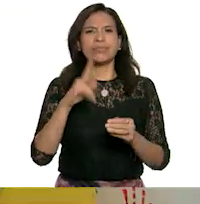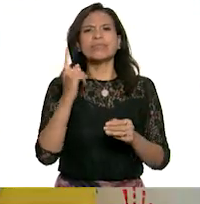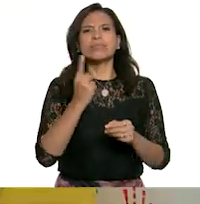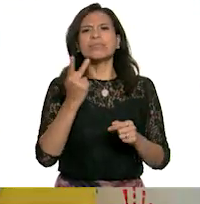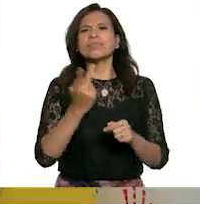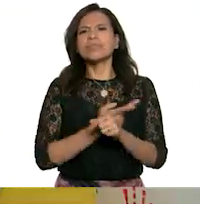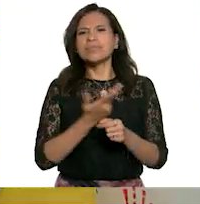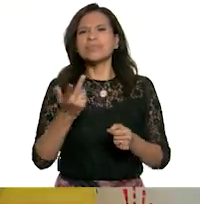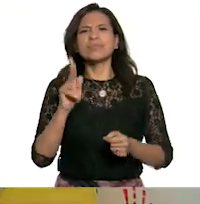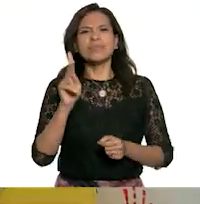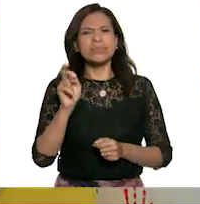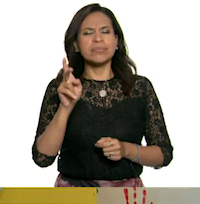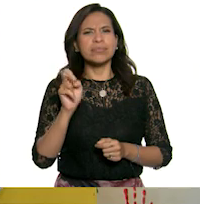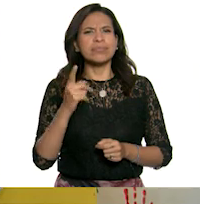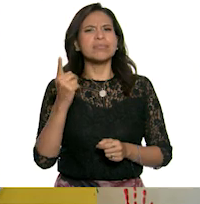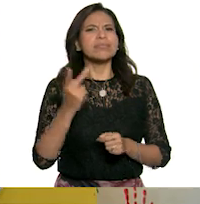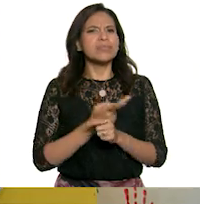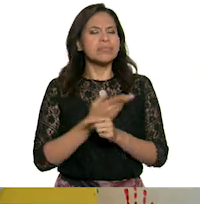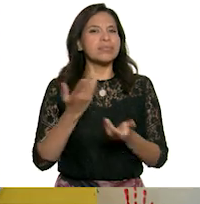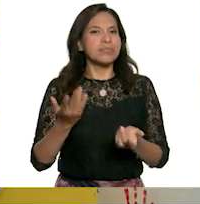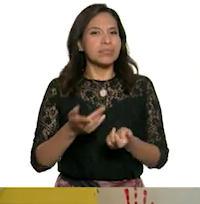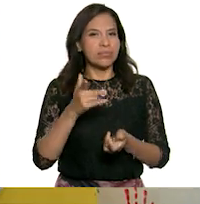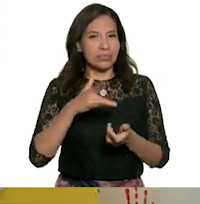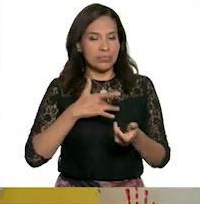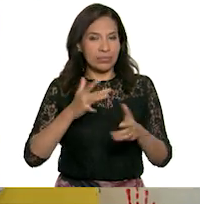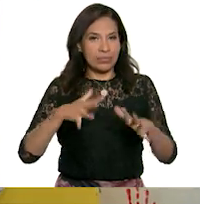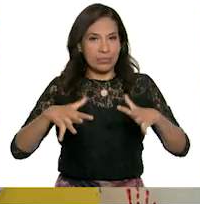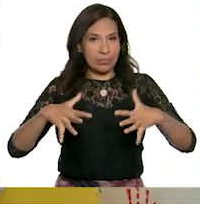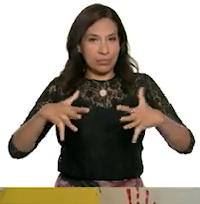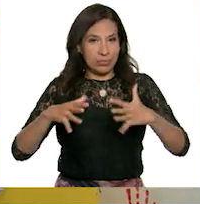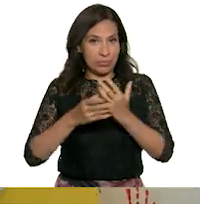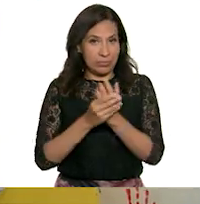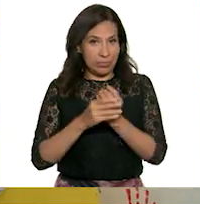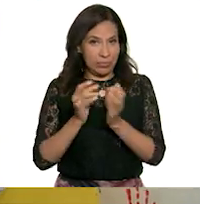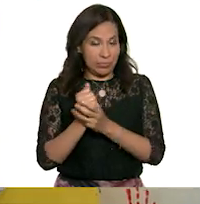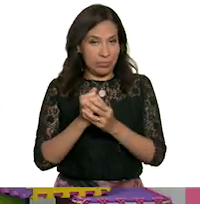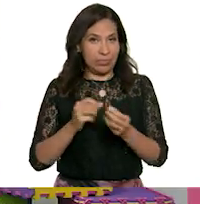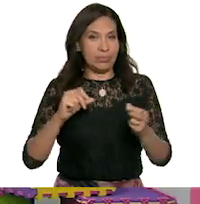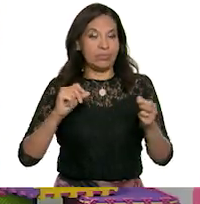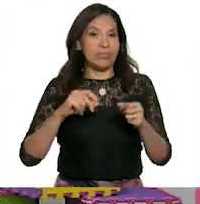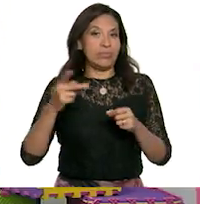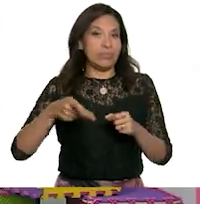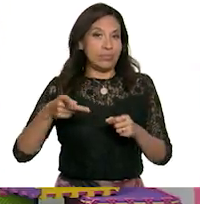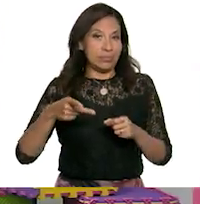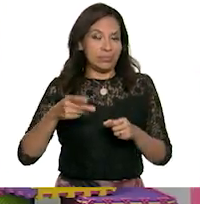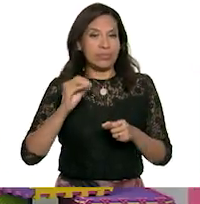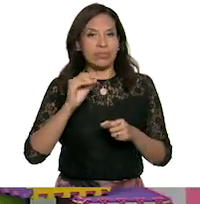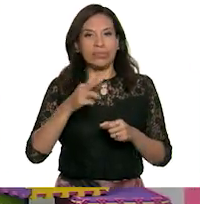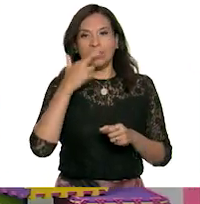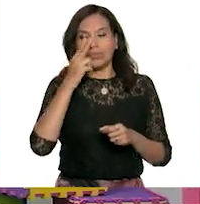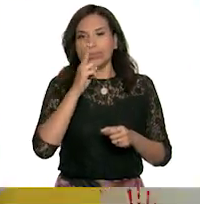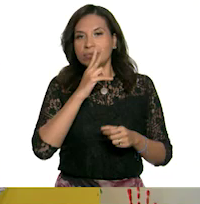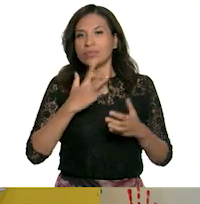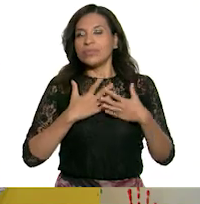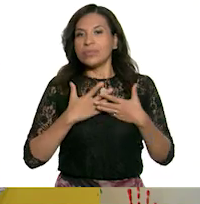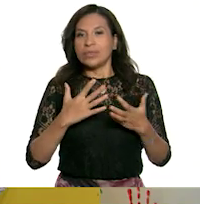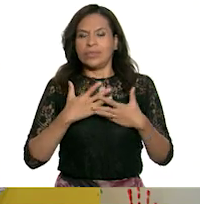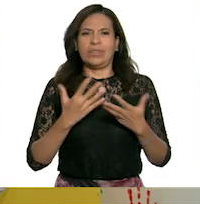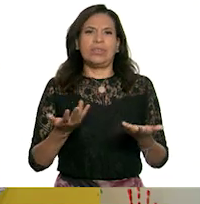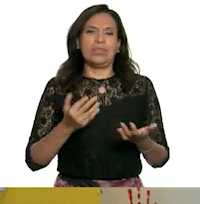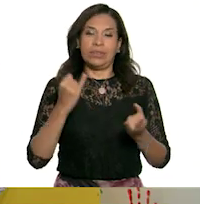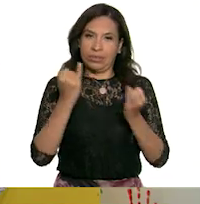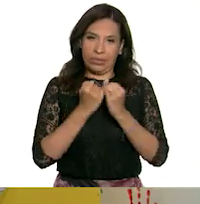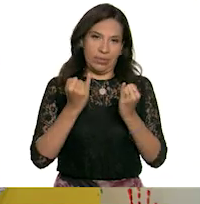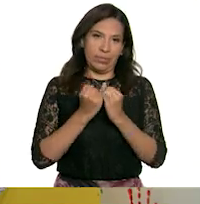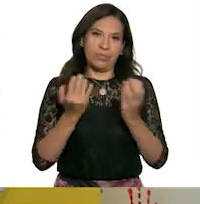pasa Pepe? ¿Qué fue lo que te pasó? Te están temblando las manos y las piernas. Tu respiración está bien acelerada y